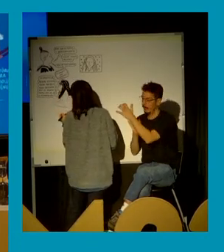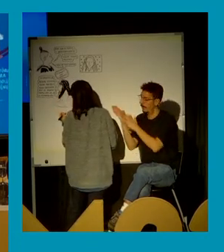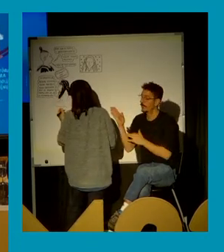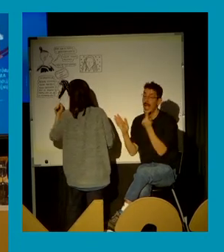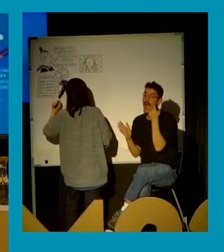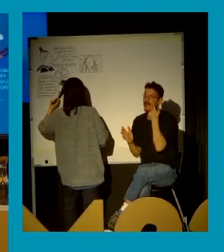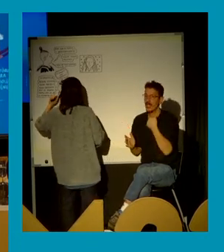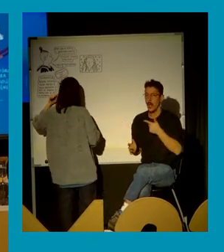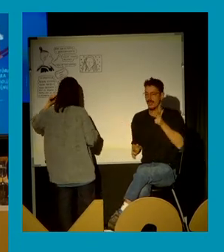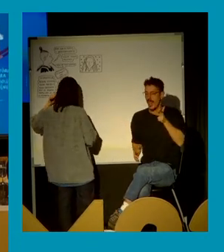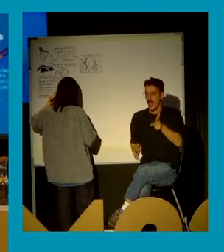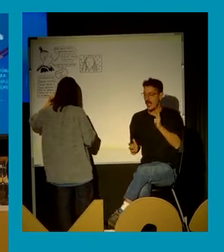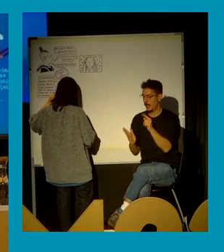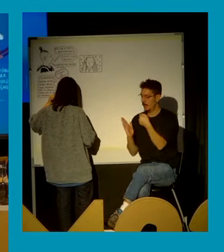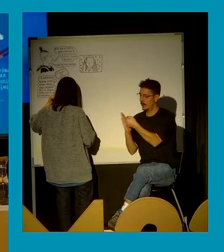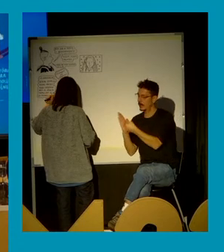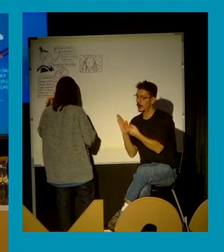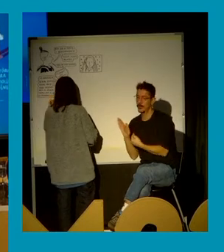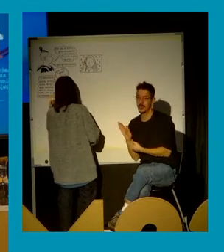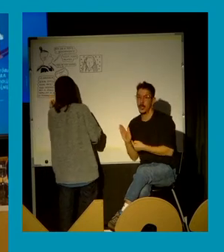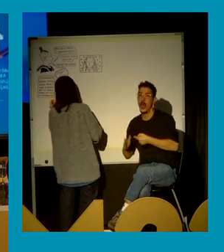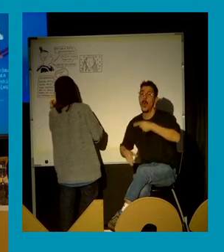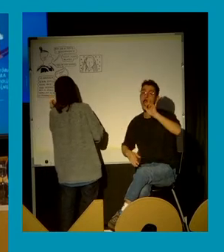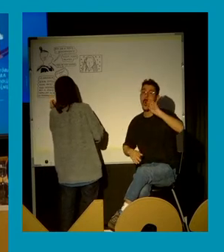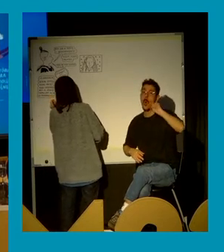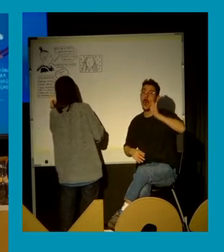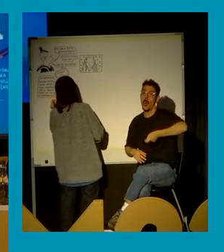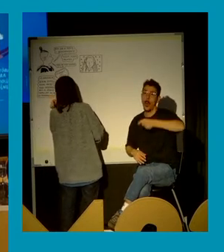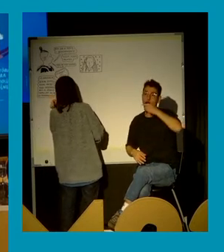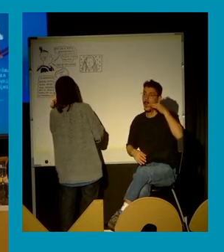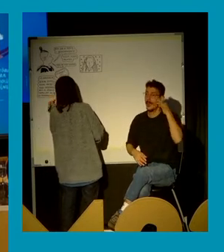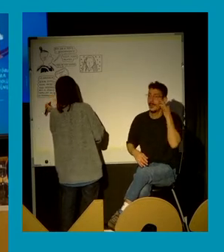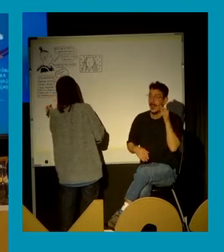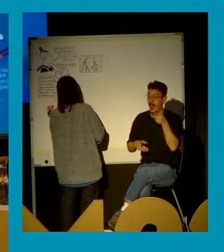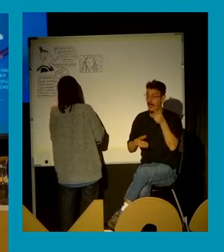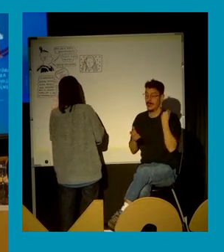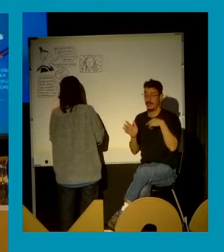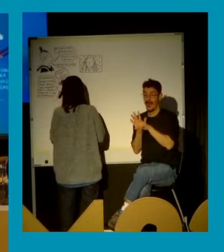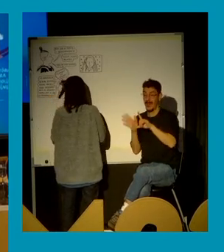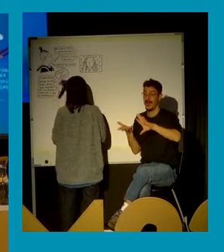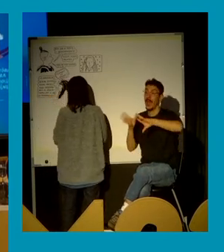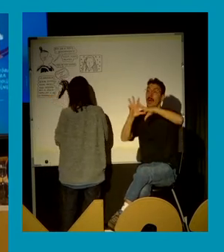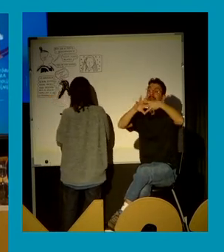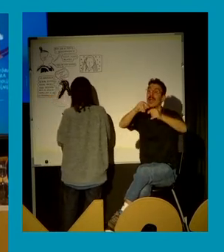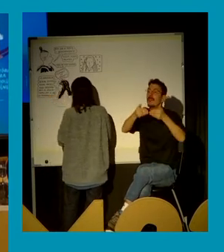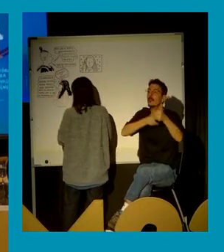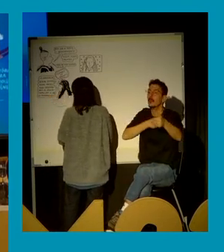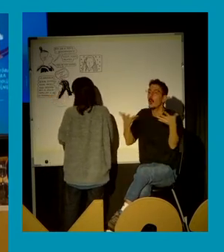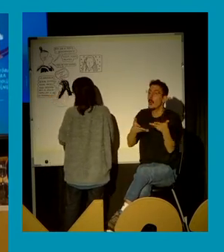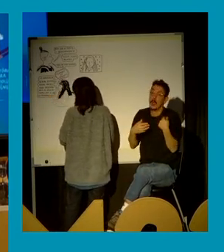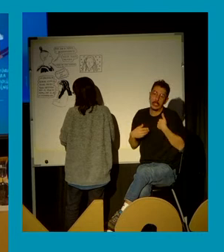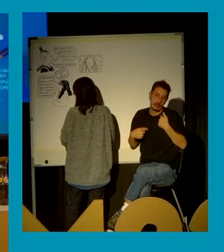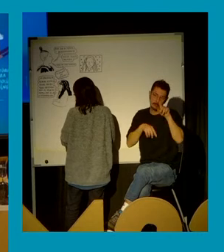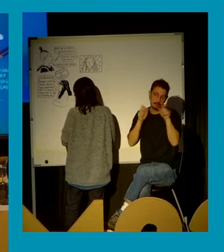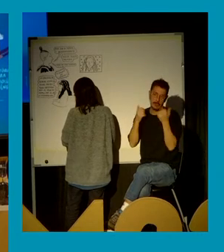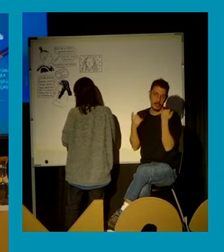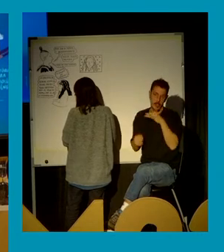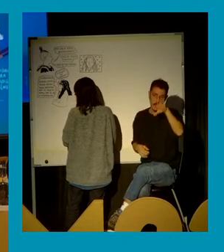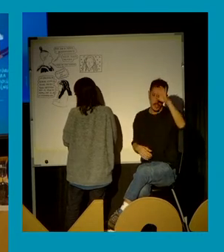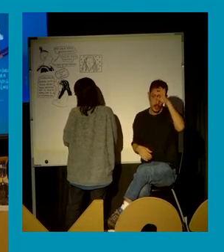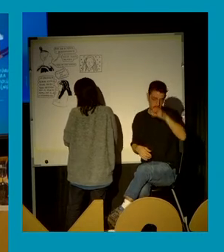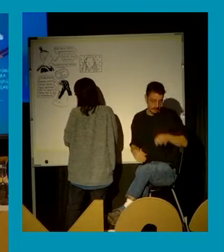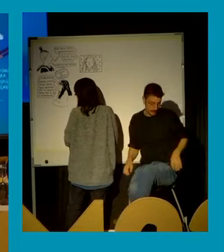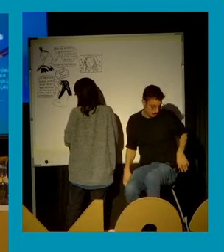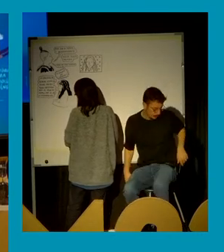qué van a hacer los jueces y las juezas con esta ley. Y eso no lo sabemos. Y ahí deberíamos estar un poco sobre qué es lo que